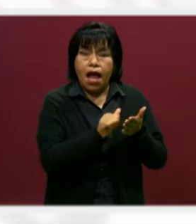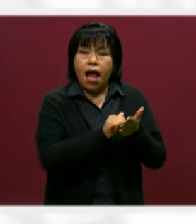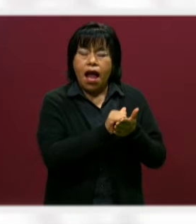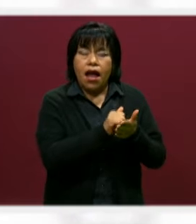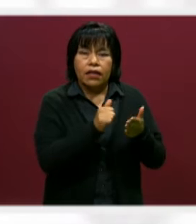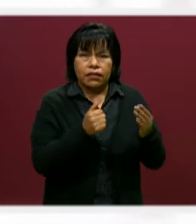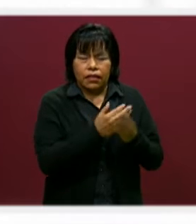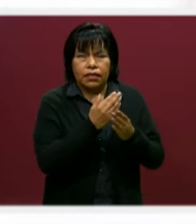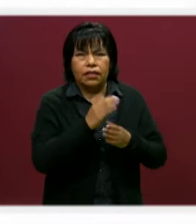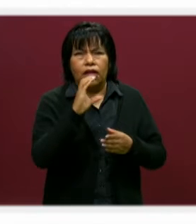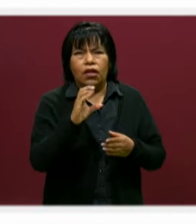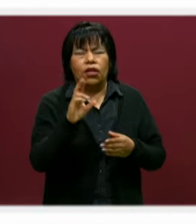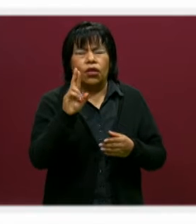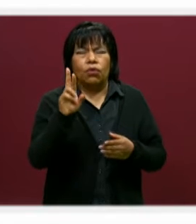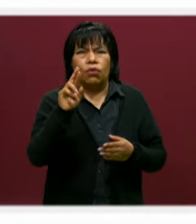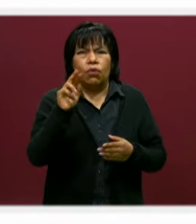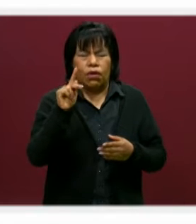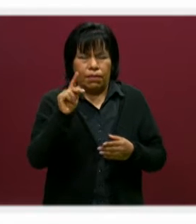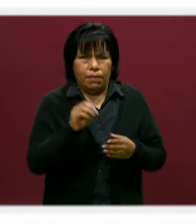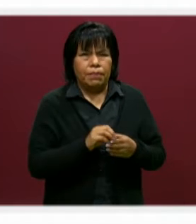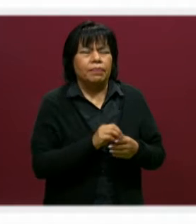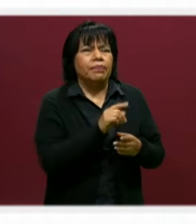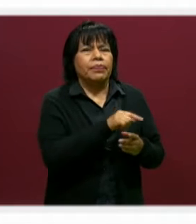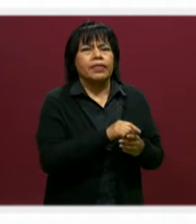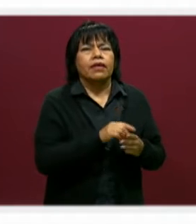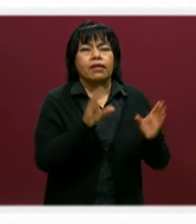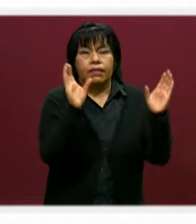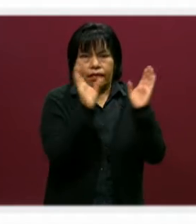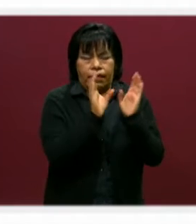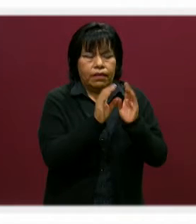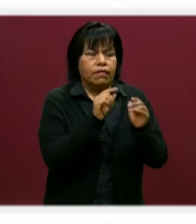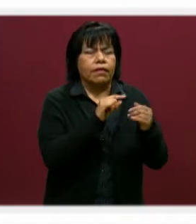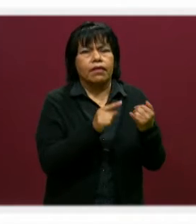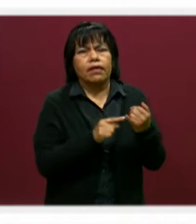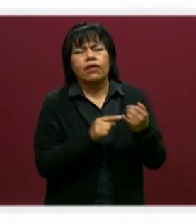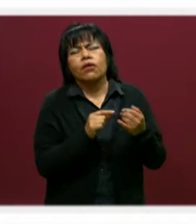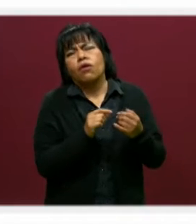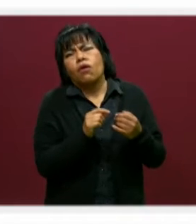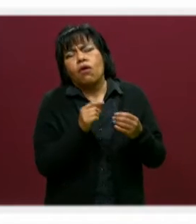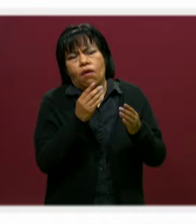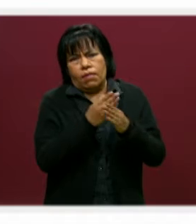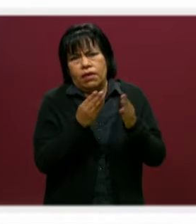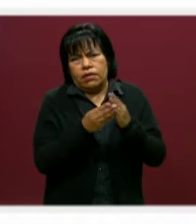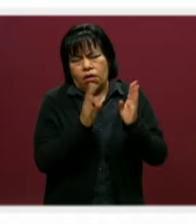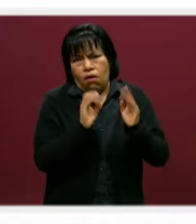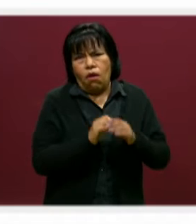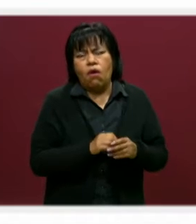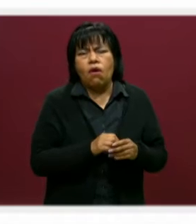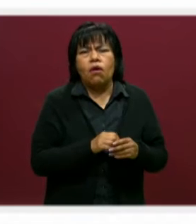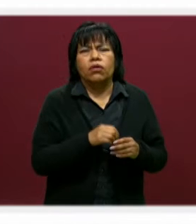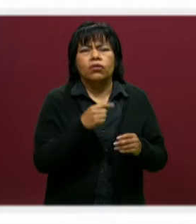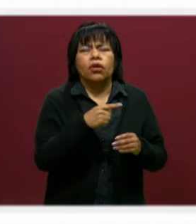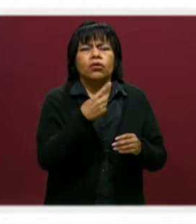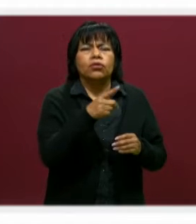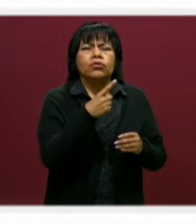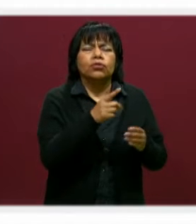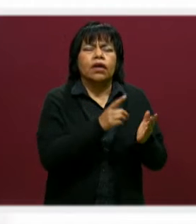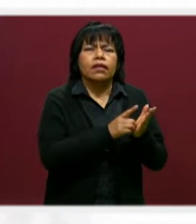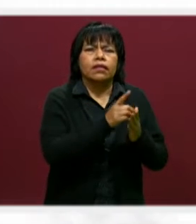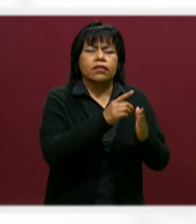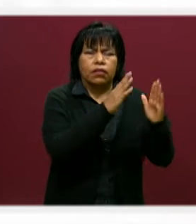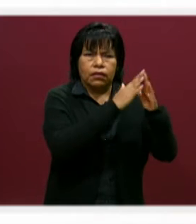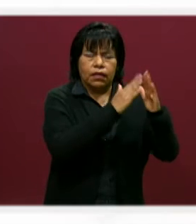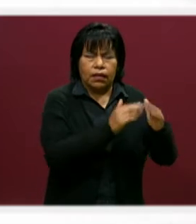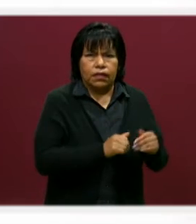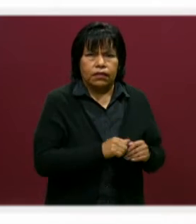nacimiento, CURP. Nuestra CURP, acta de nacimiento, nuestro certificado de bachiller y el comprobante domiciliario. Bien. Así es. Eso